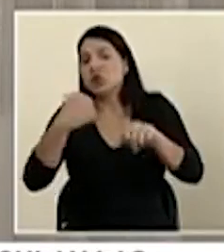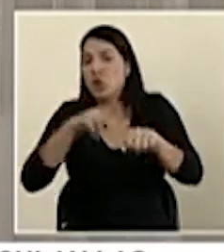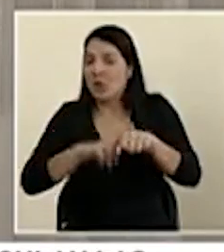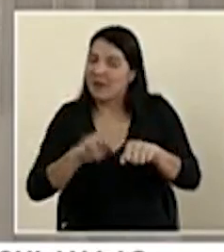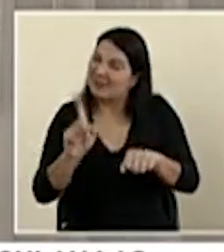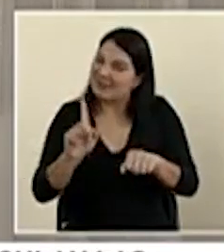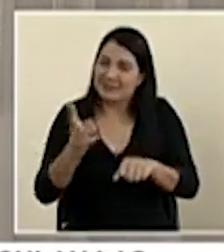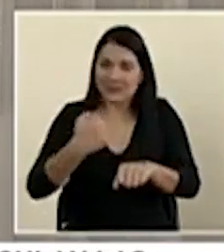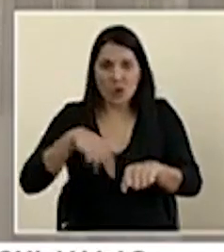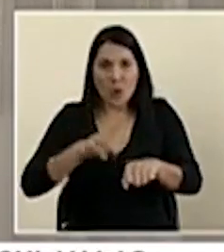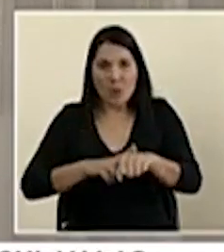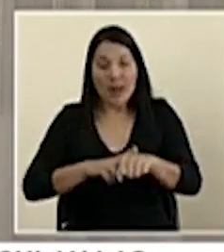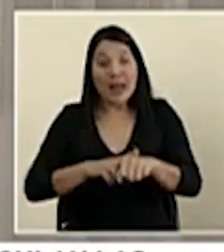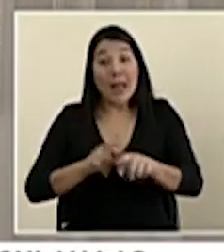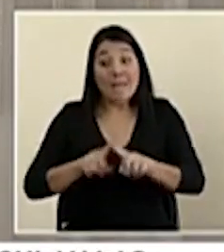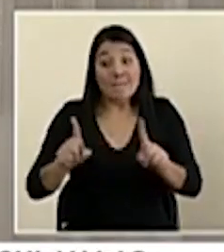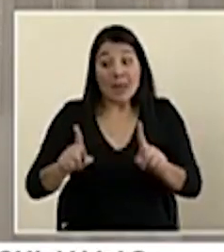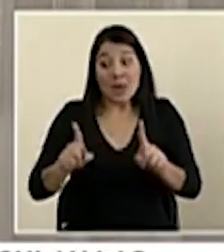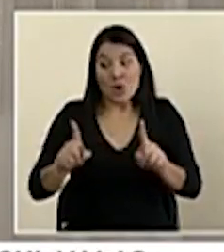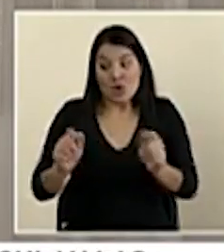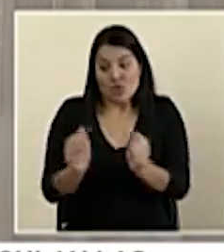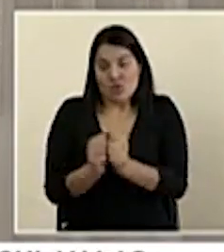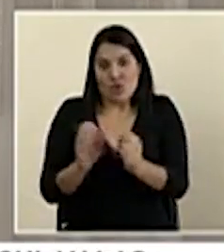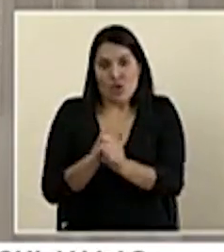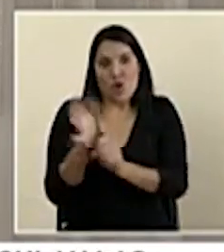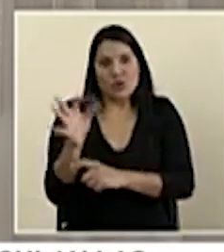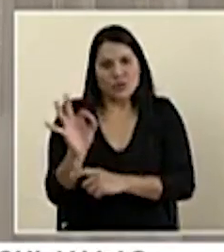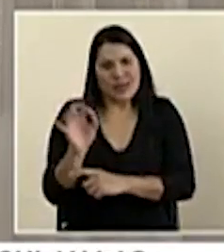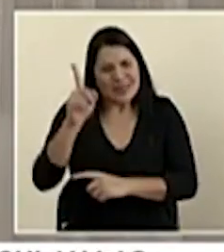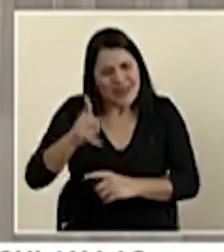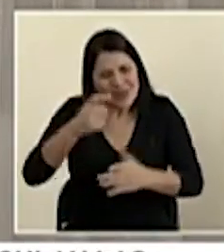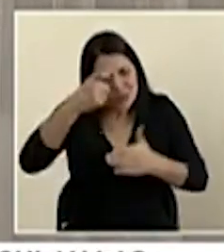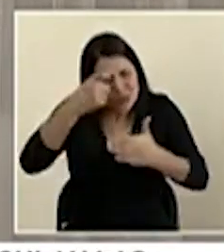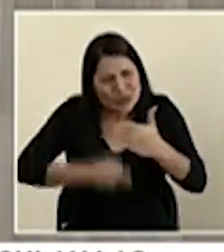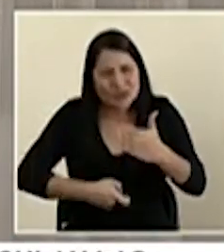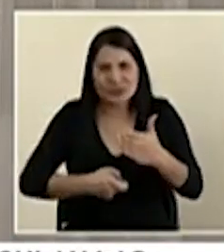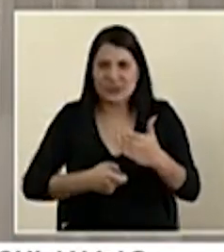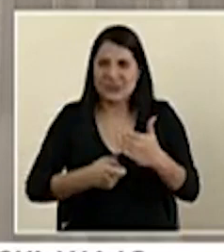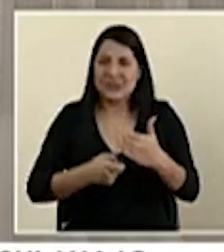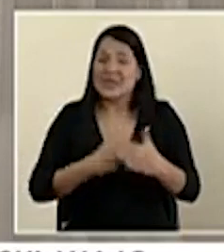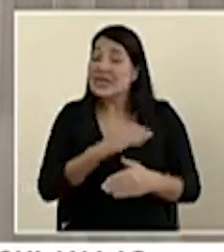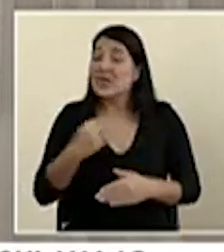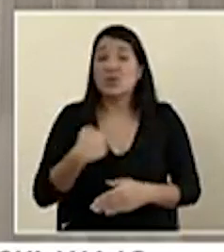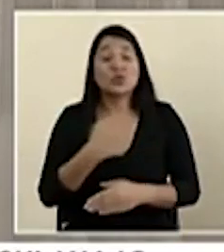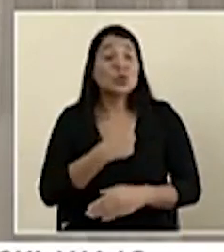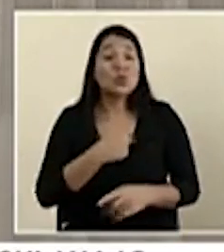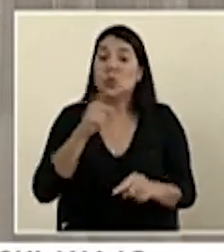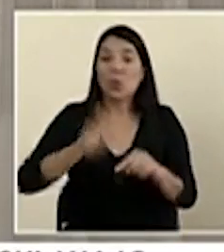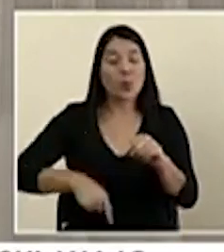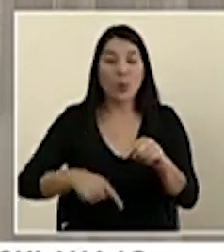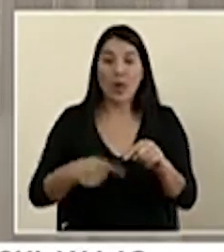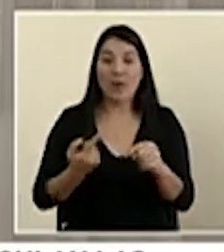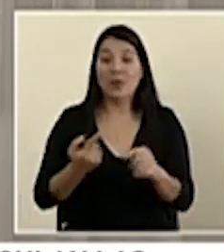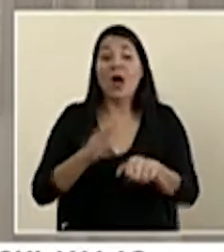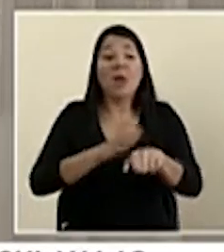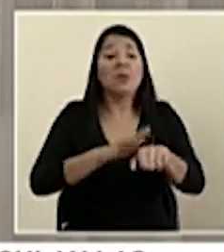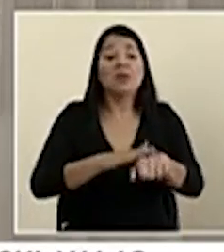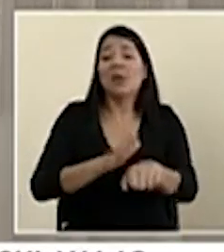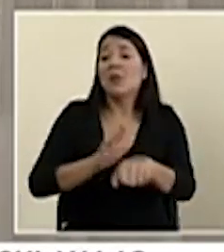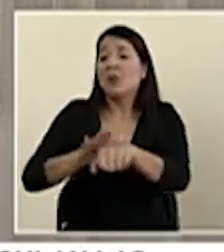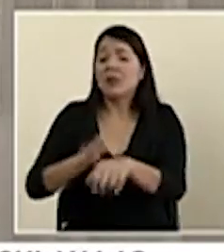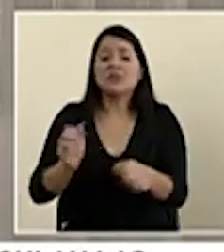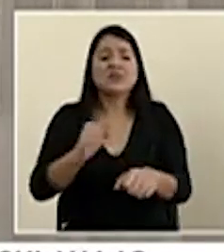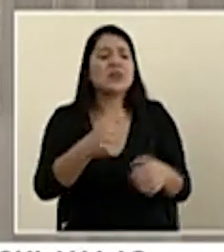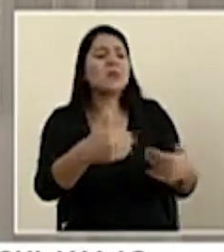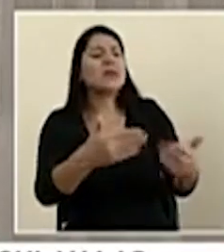normal del todo ante el COVID-19, pero que tenemos que ser rigurosos, que tenemos que ser estrictos y que no podemos ser permisivos con